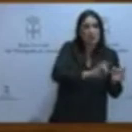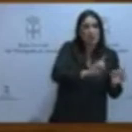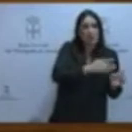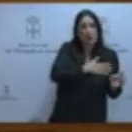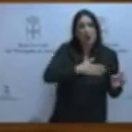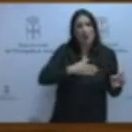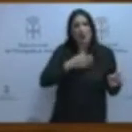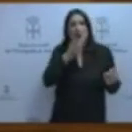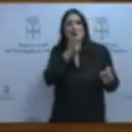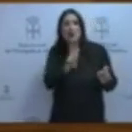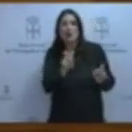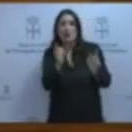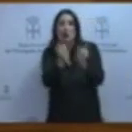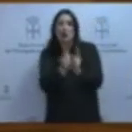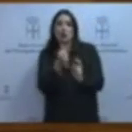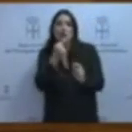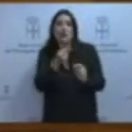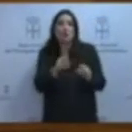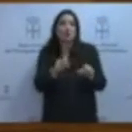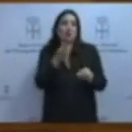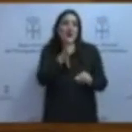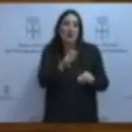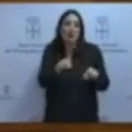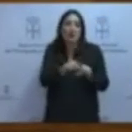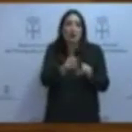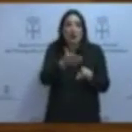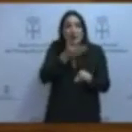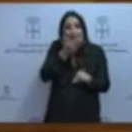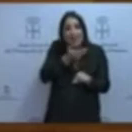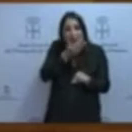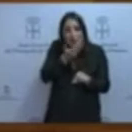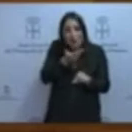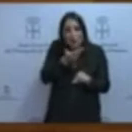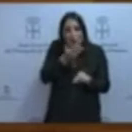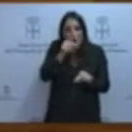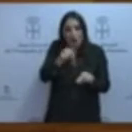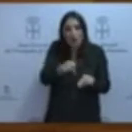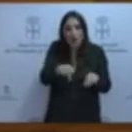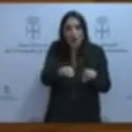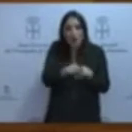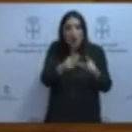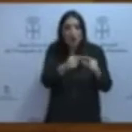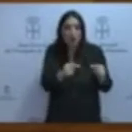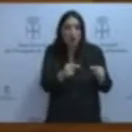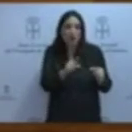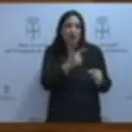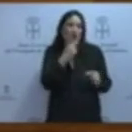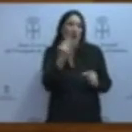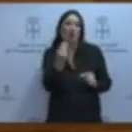entender palabras como calorín porque está más habituada a escuchar el caloret. Hoy va de citas bíblicas.